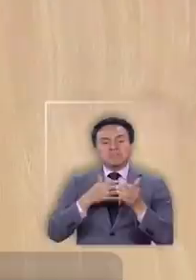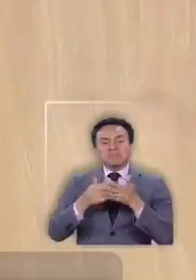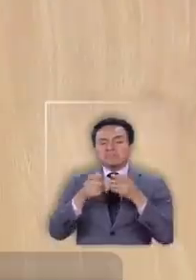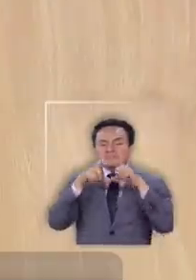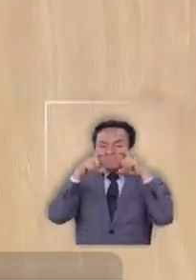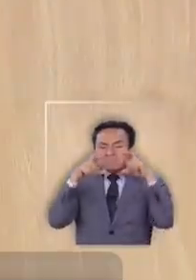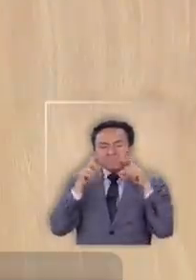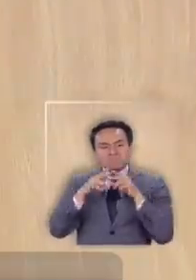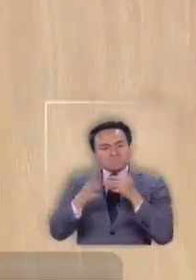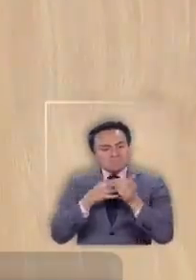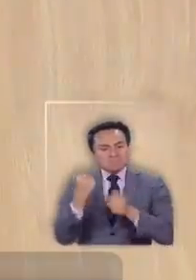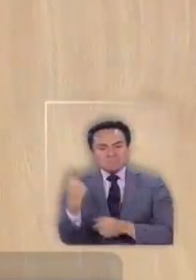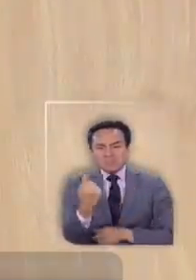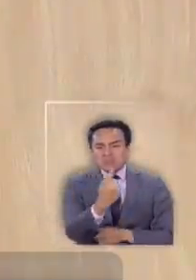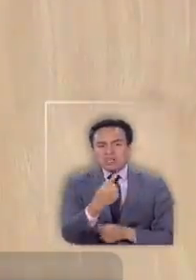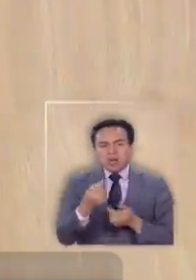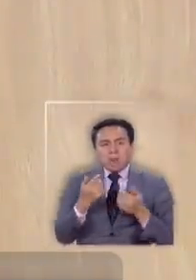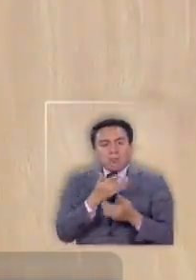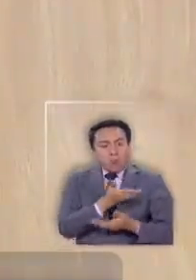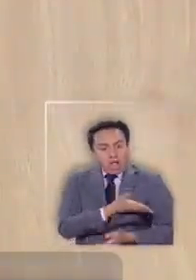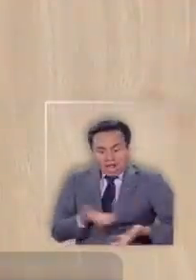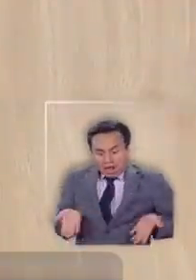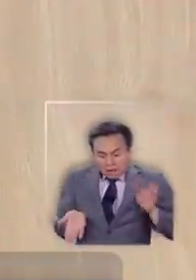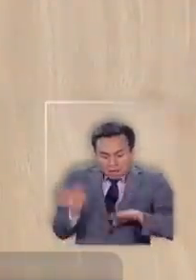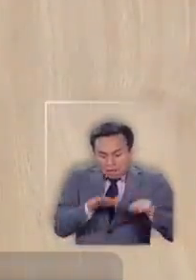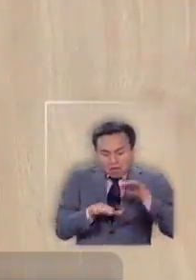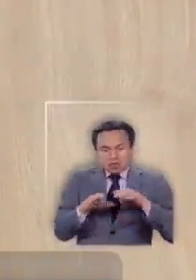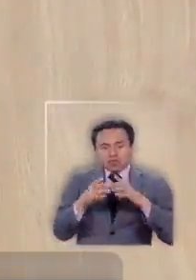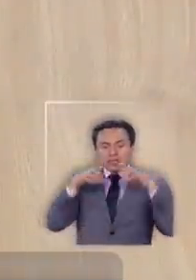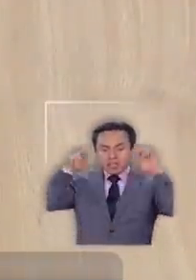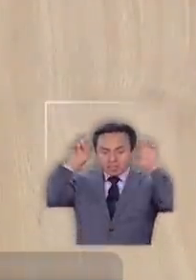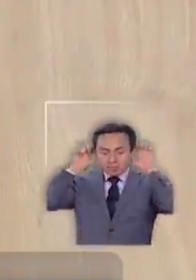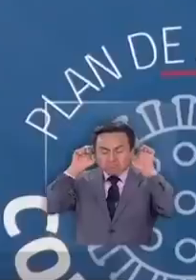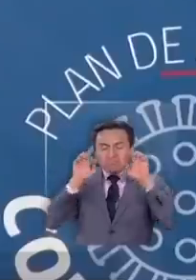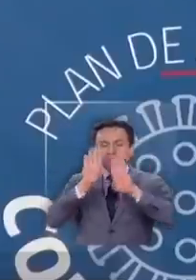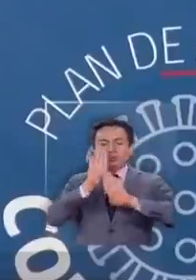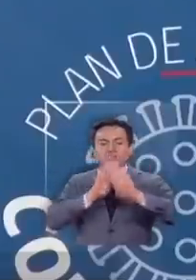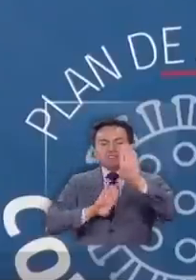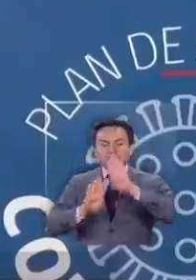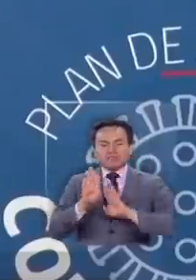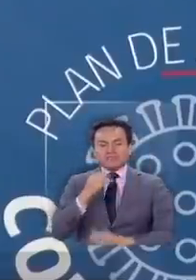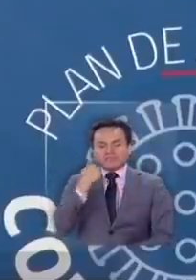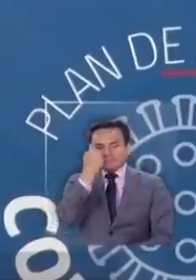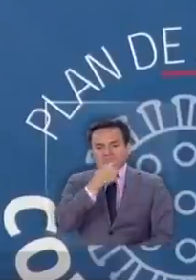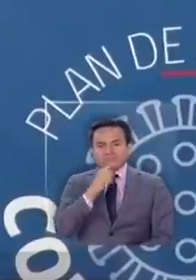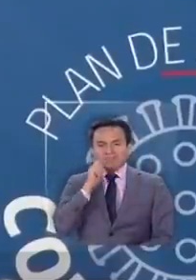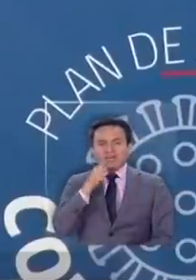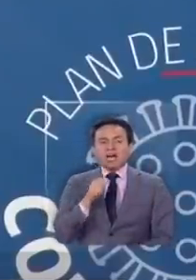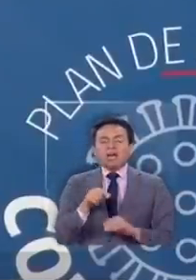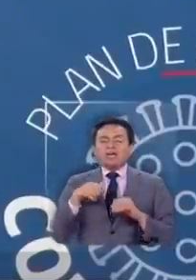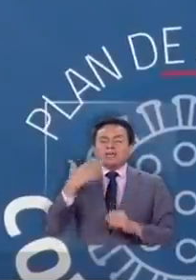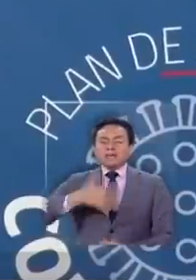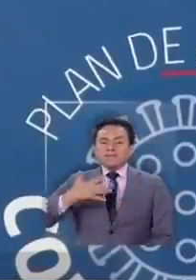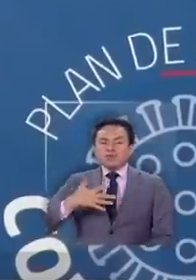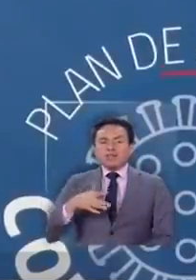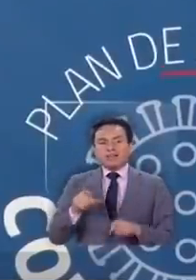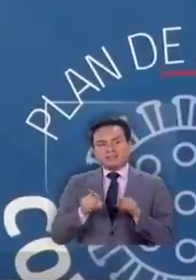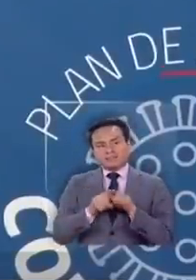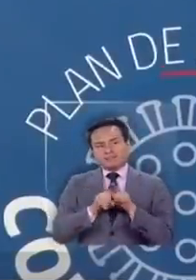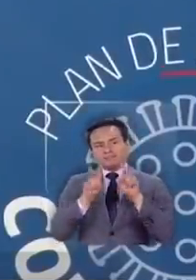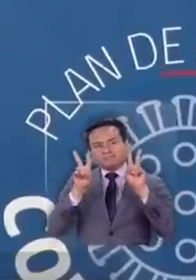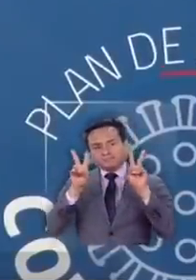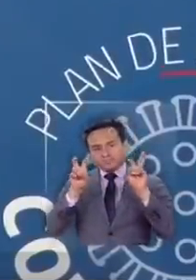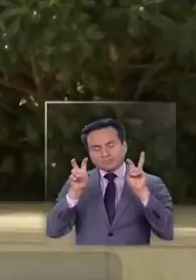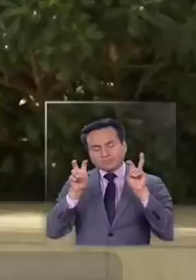casera en simples pasos. Doblar una polera y con dos elásticos queda una protección facial. Lo importante es que ofrece, aunque si bien no